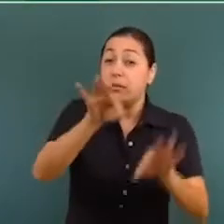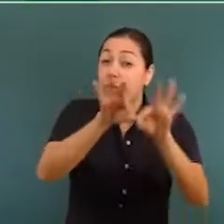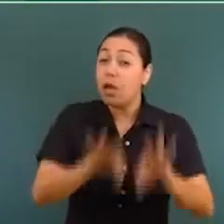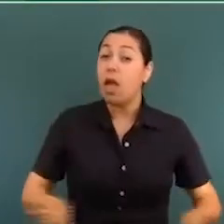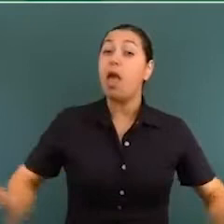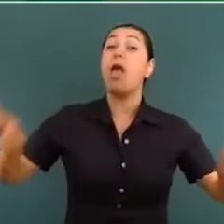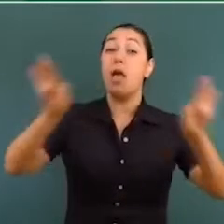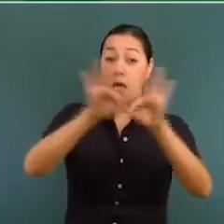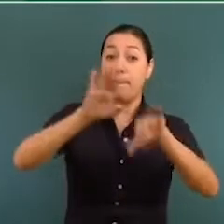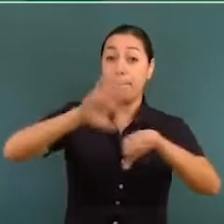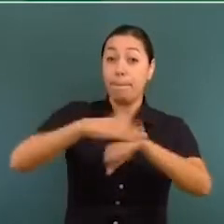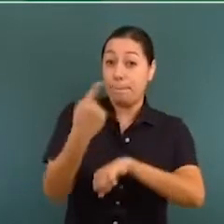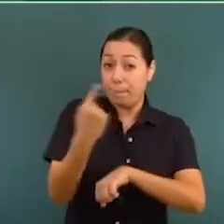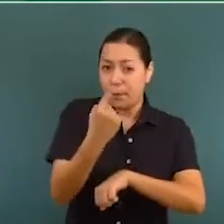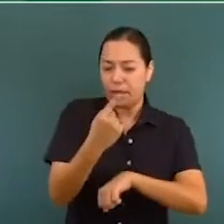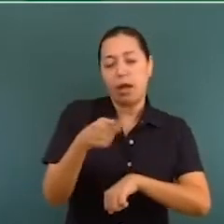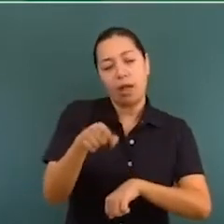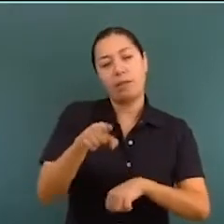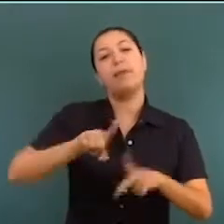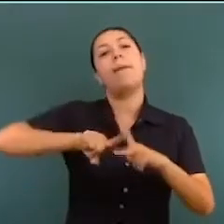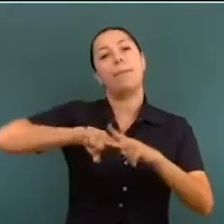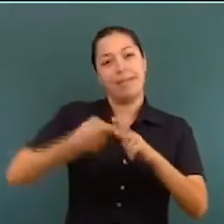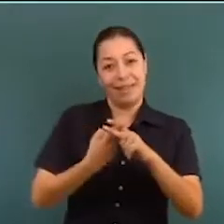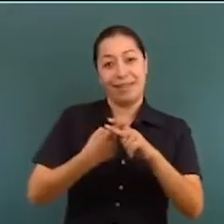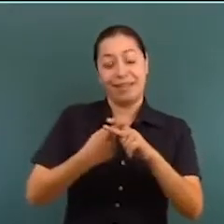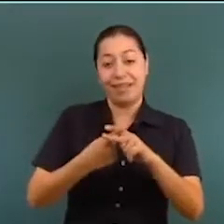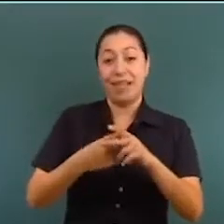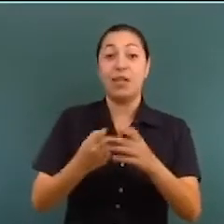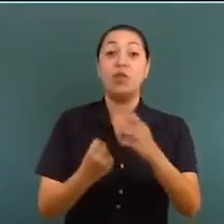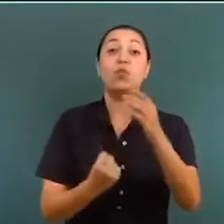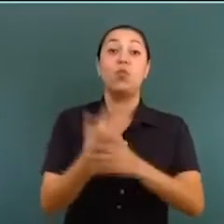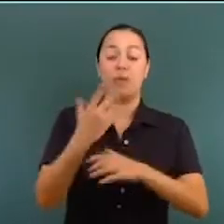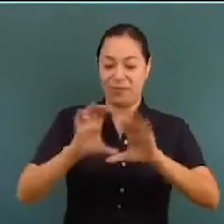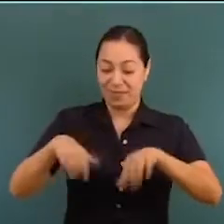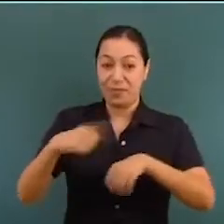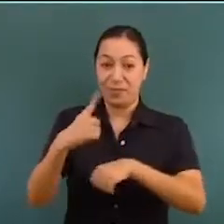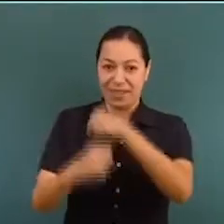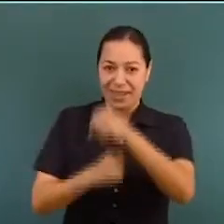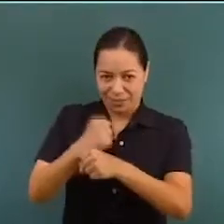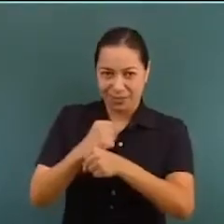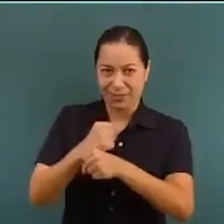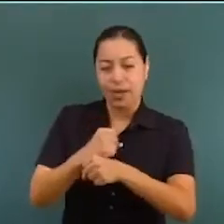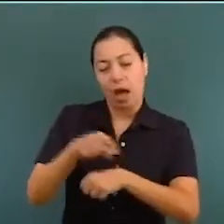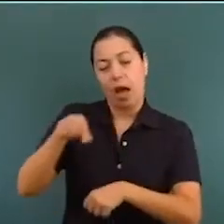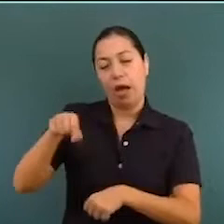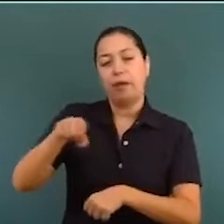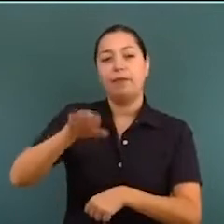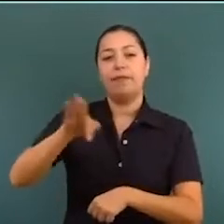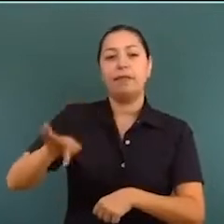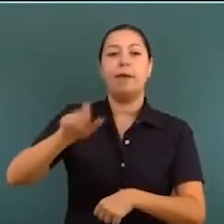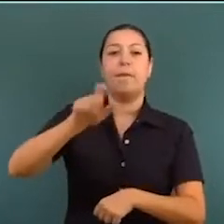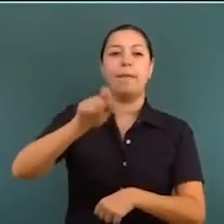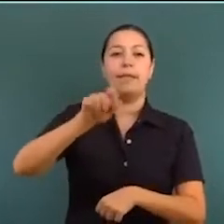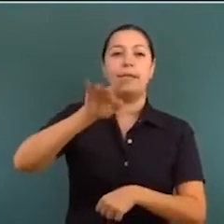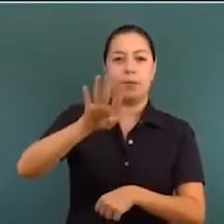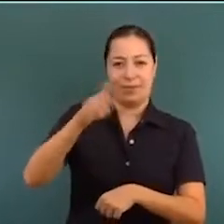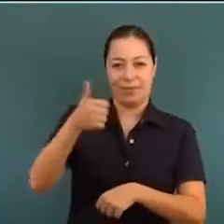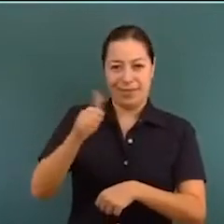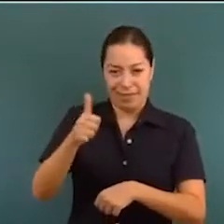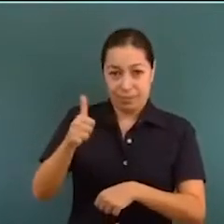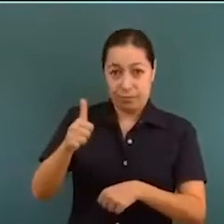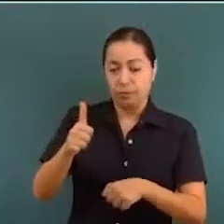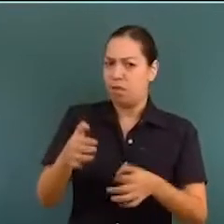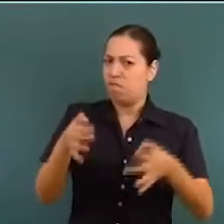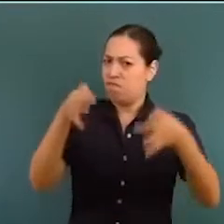a iniciar el nuevo ciclo escolar el día 24 de este mes de manera